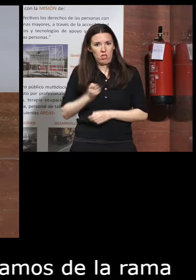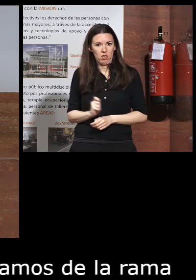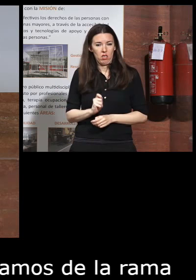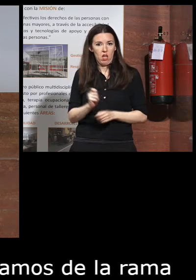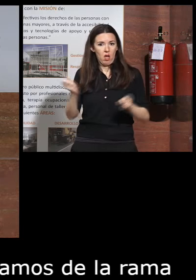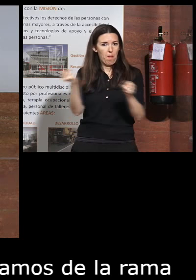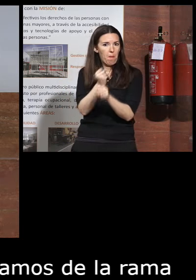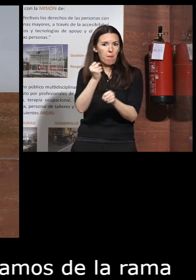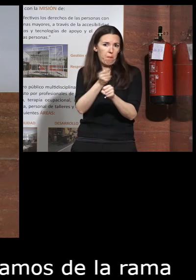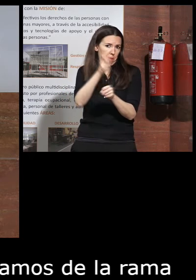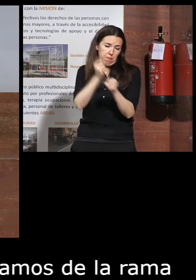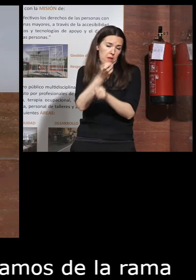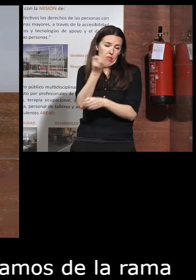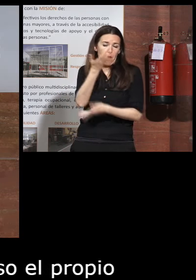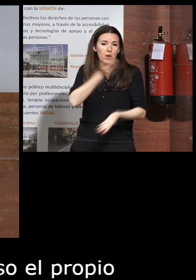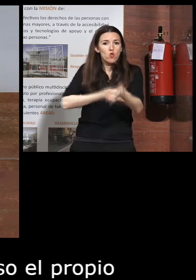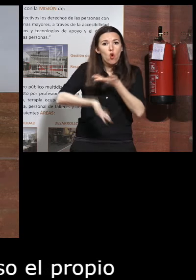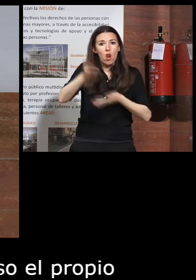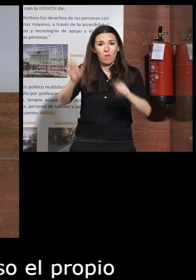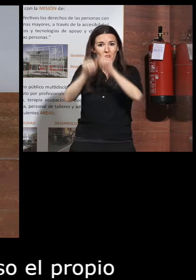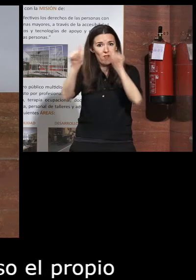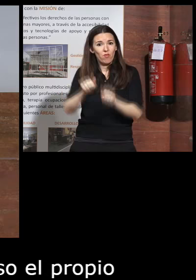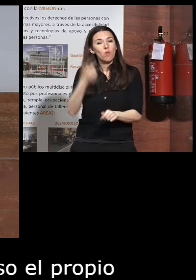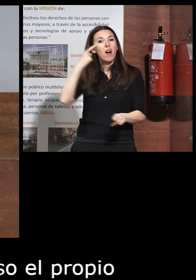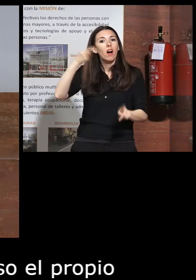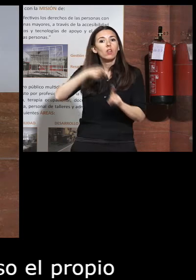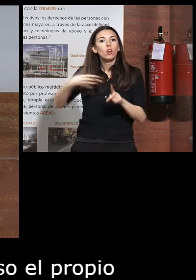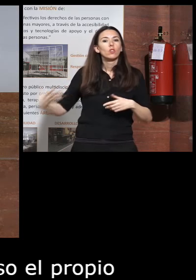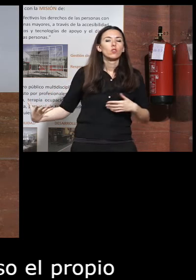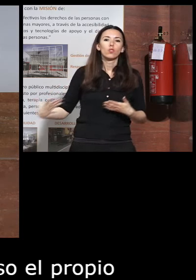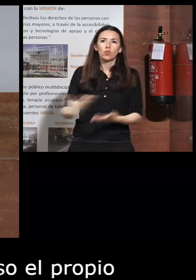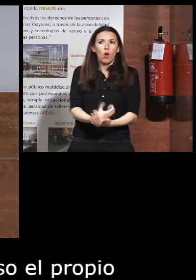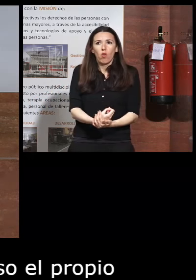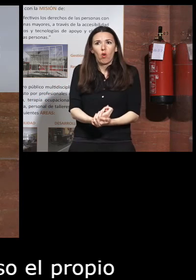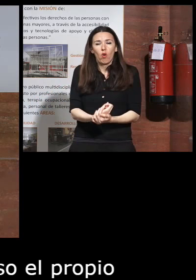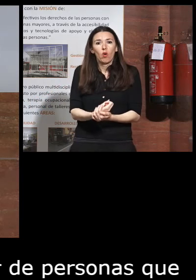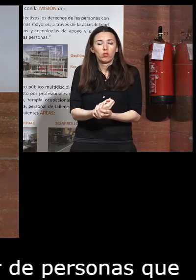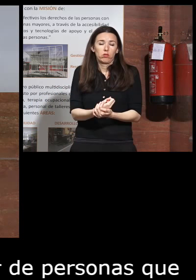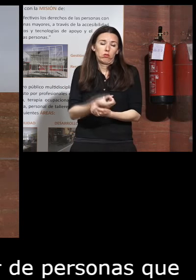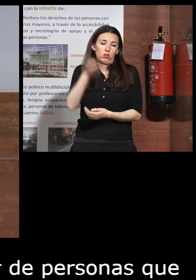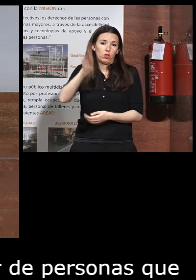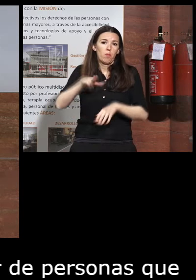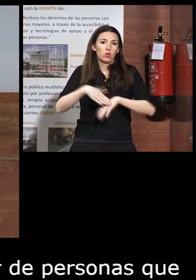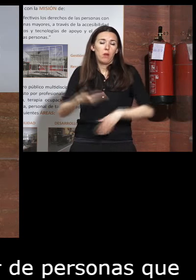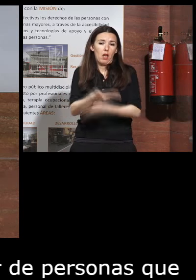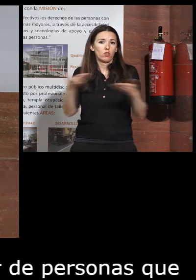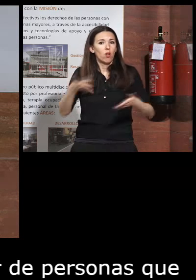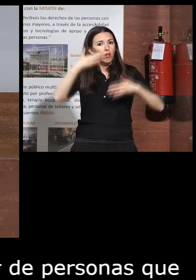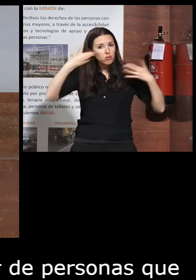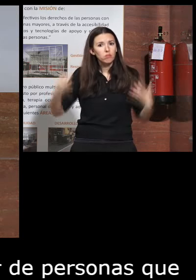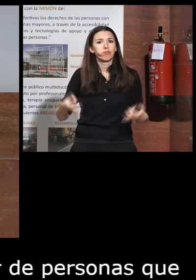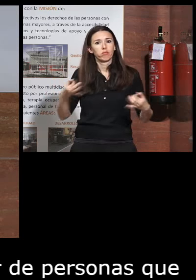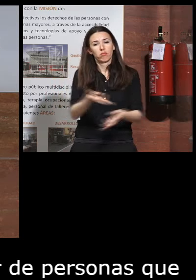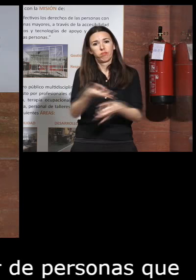que colaborar de esa manera para que hagamos que todo ese somos para todos sea de verdad cierto